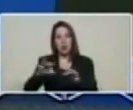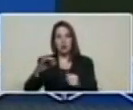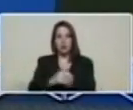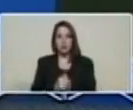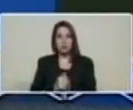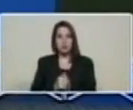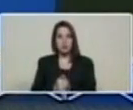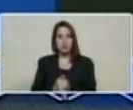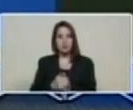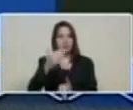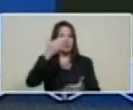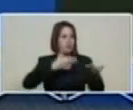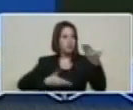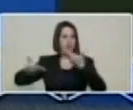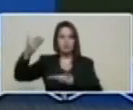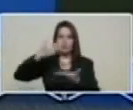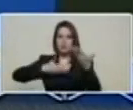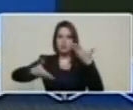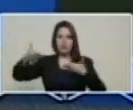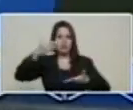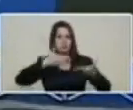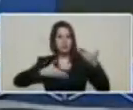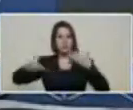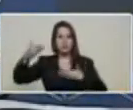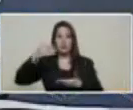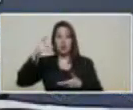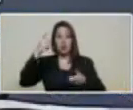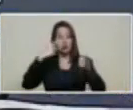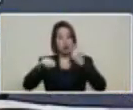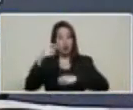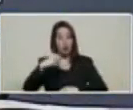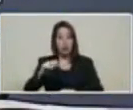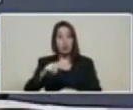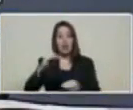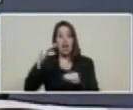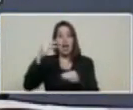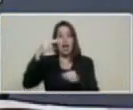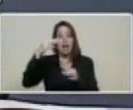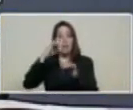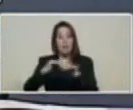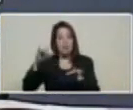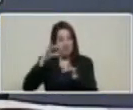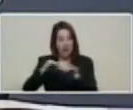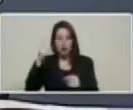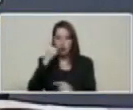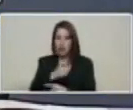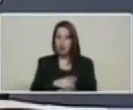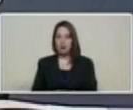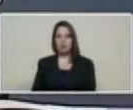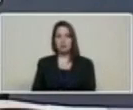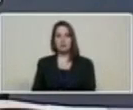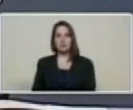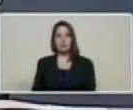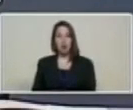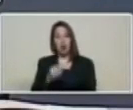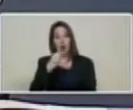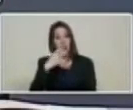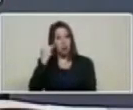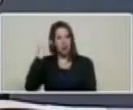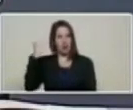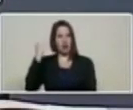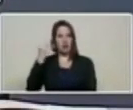pronto su venta en petro buena idea ¿verdad?